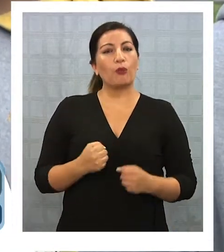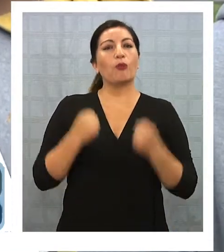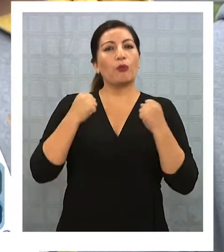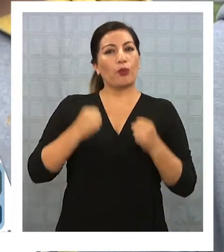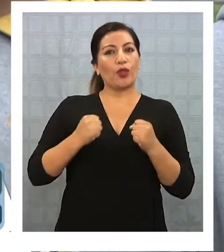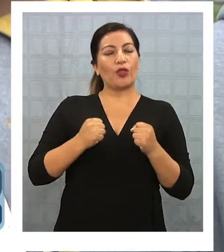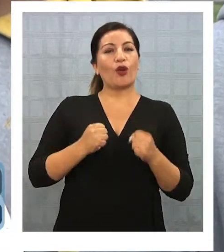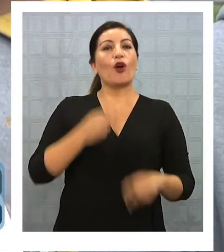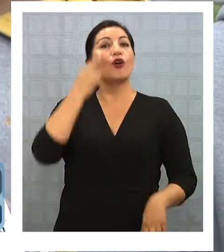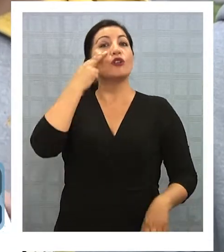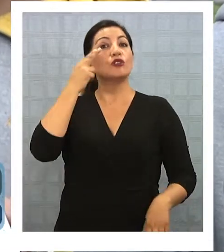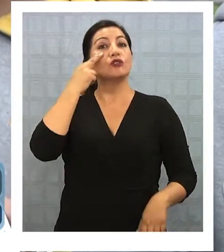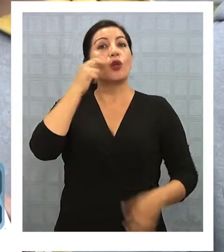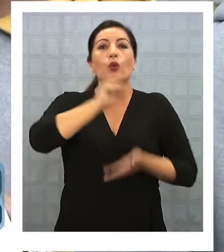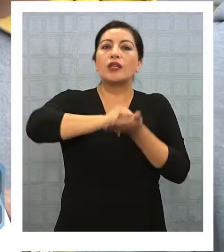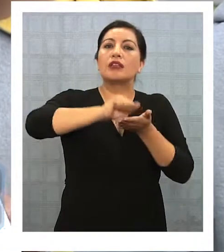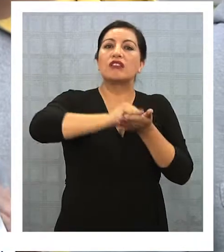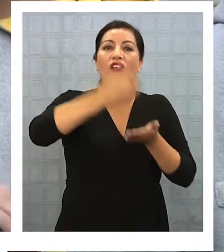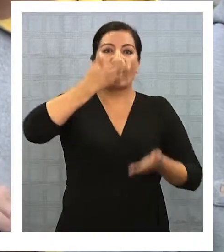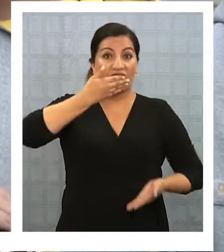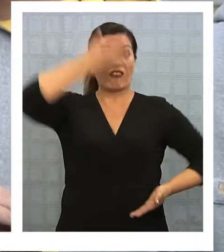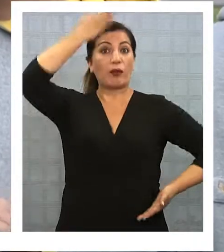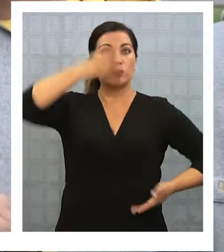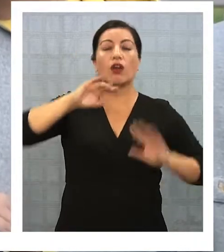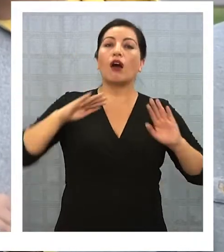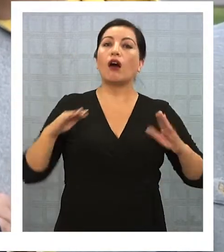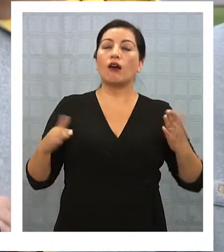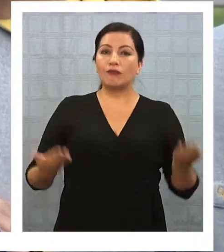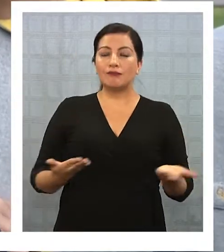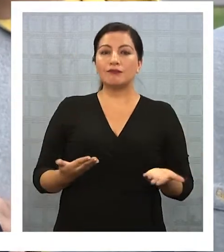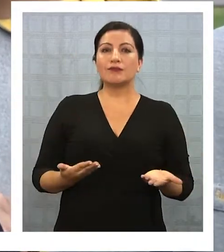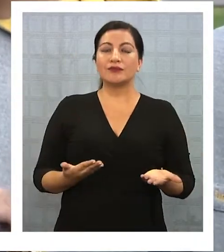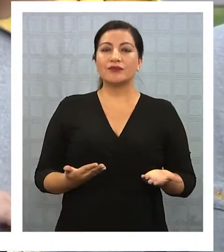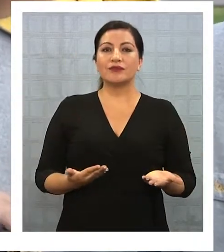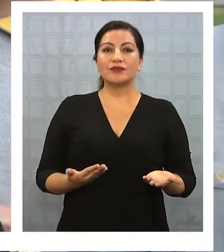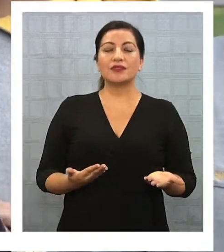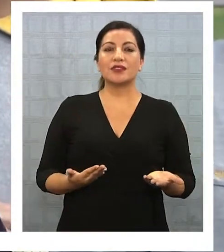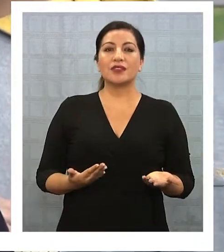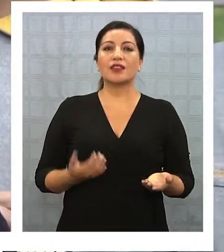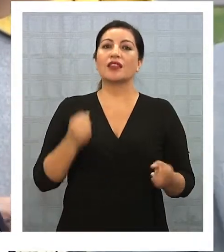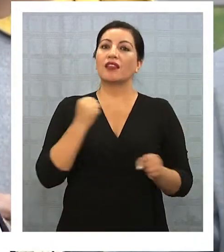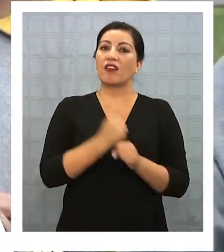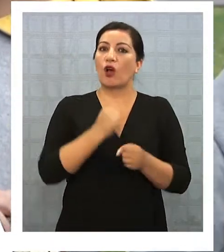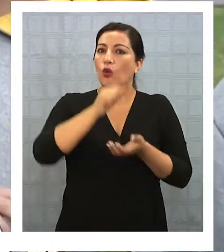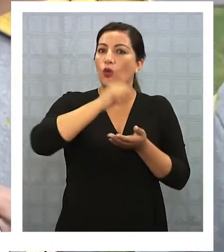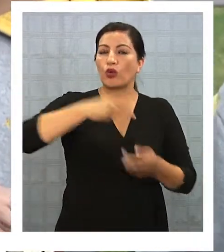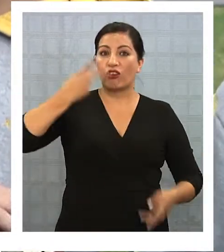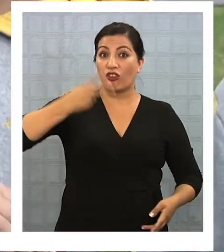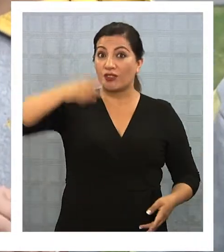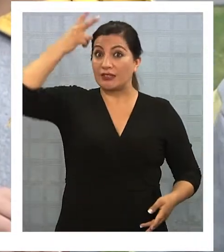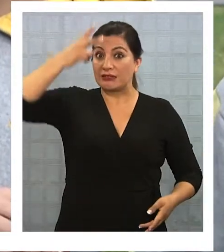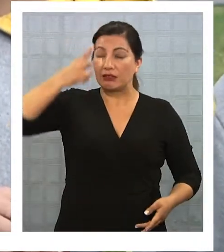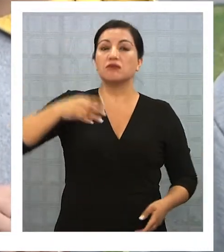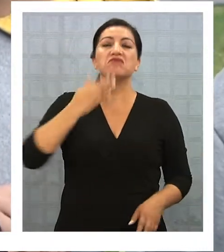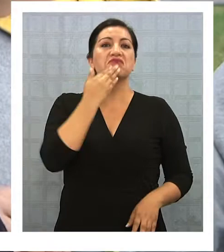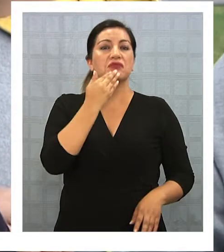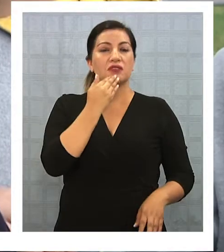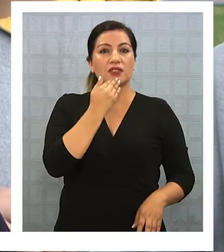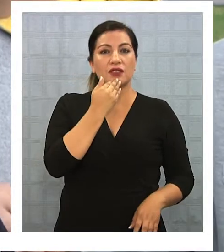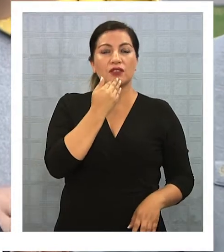conocer a un escritor famoso y que ahora ha estado con una gran noticia. Y también